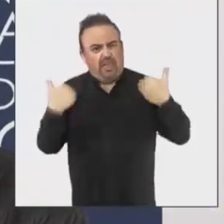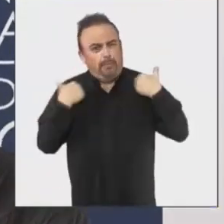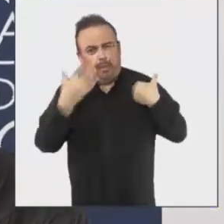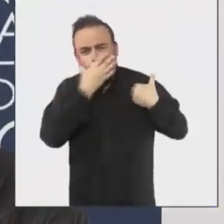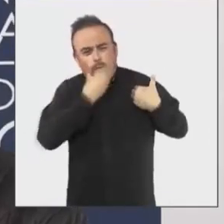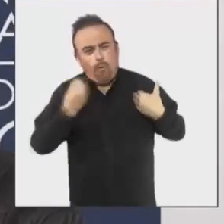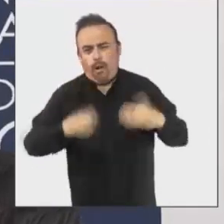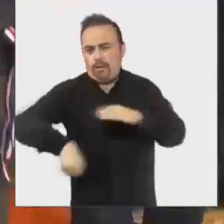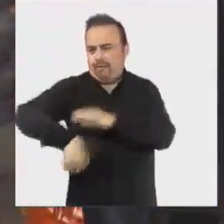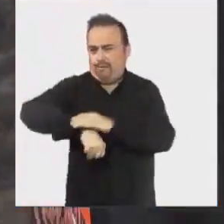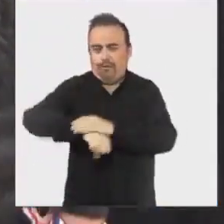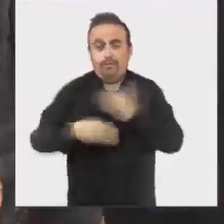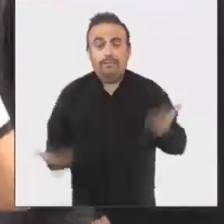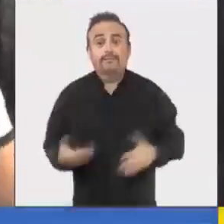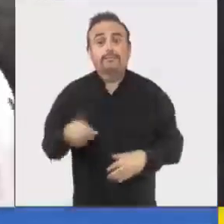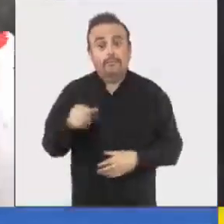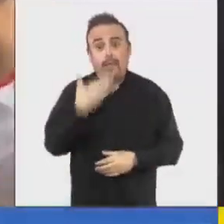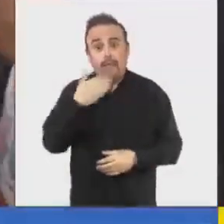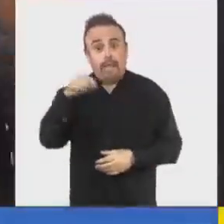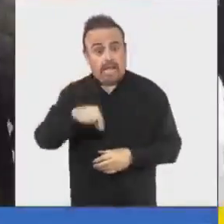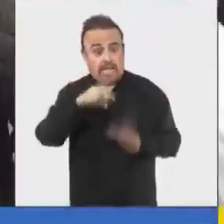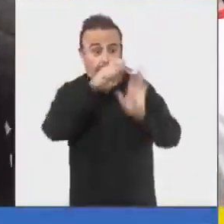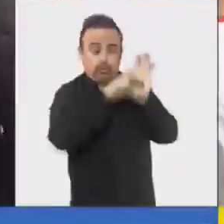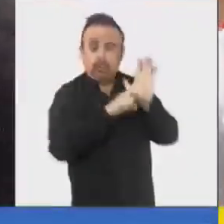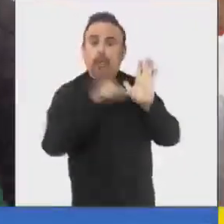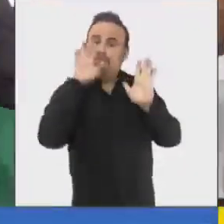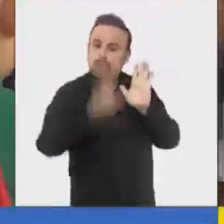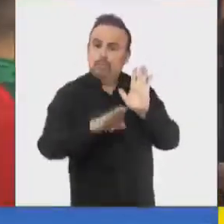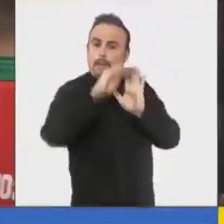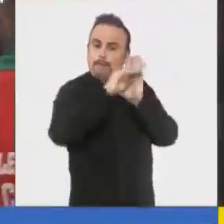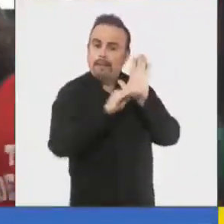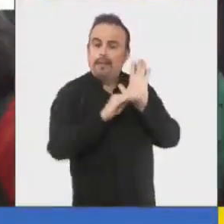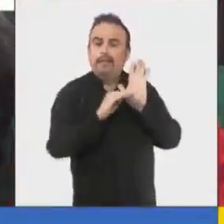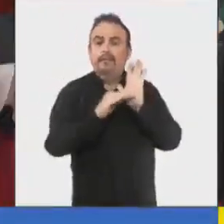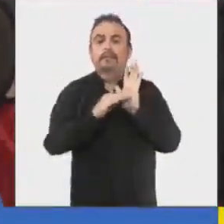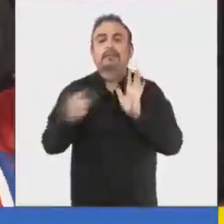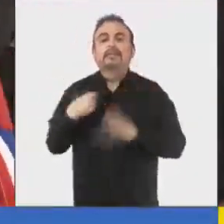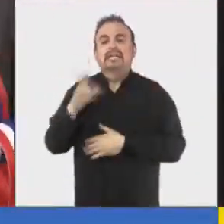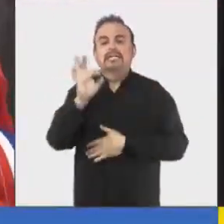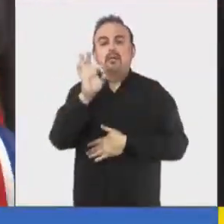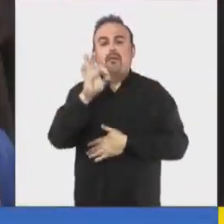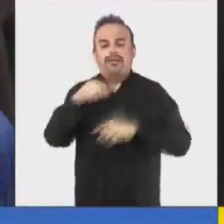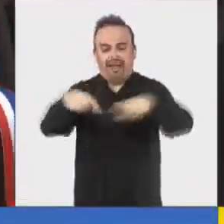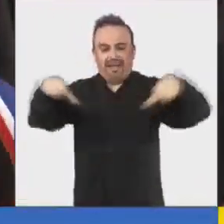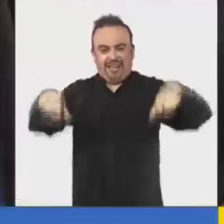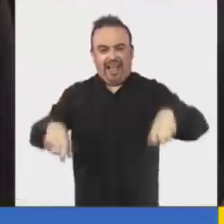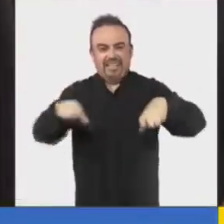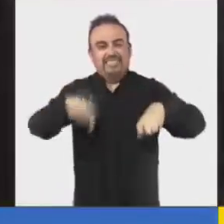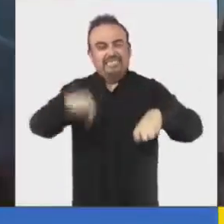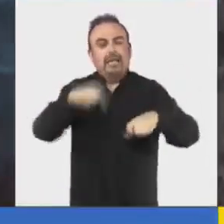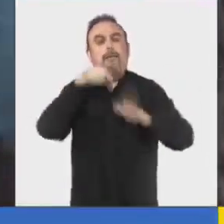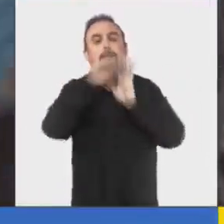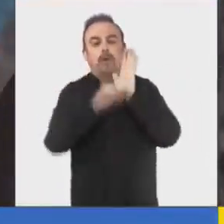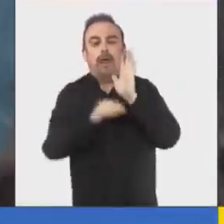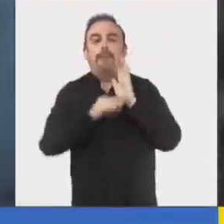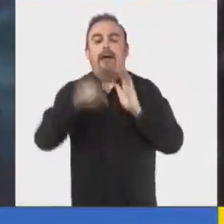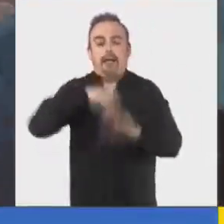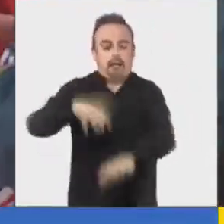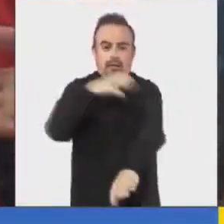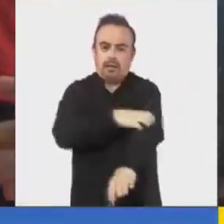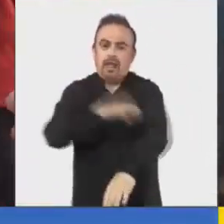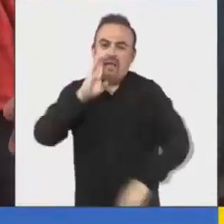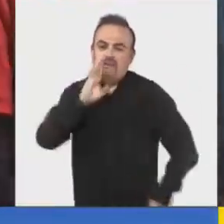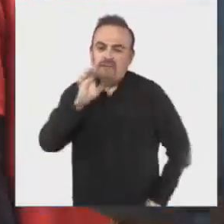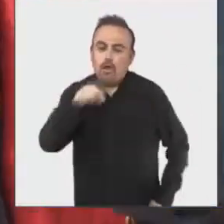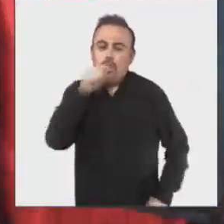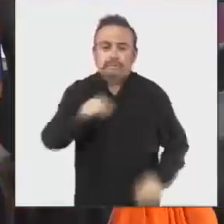tan hermoso como es el fútbol. Cabe destacar que este proyecto es parte del programa 50 canchas para el fútbol amateur del gobierno regional del Bío Bío. Destinado a